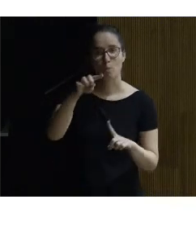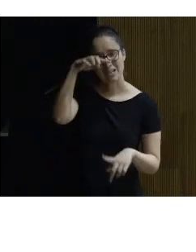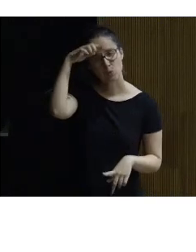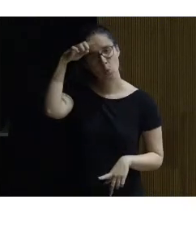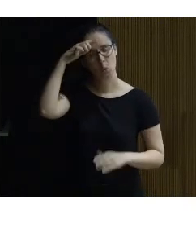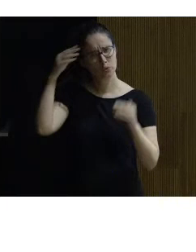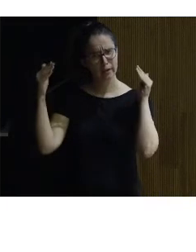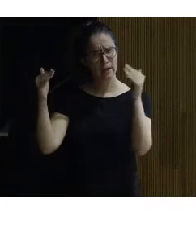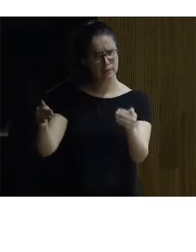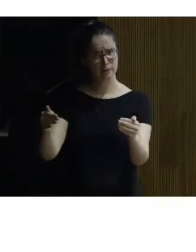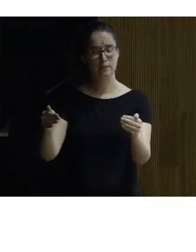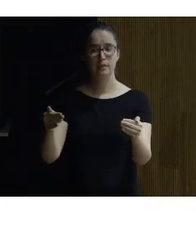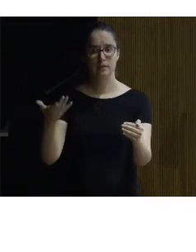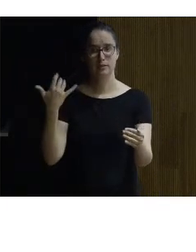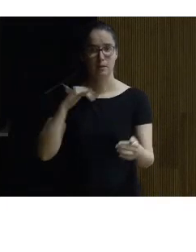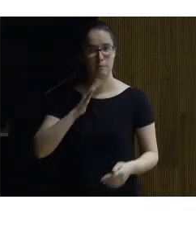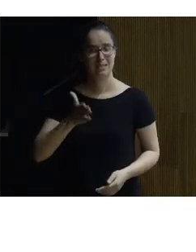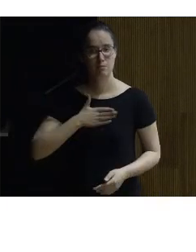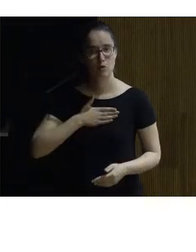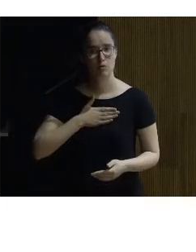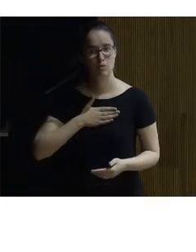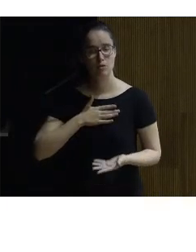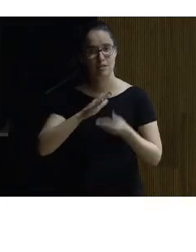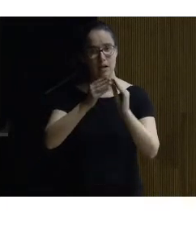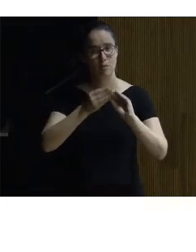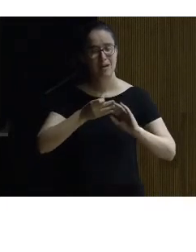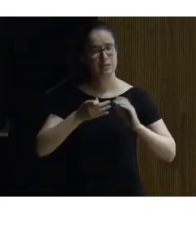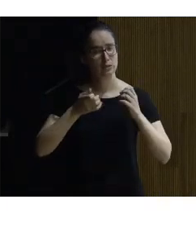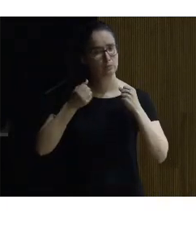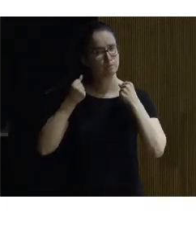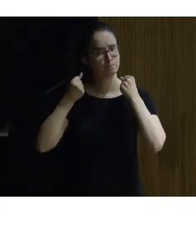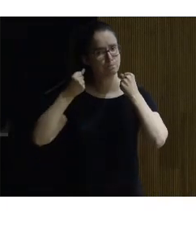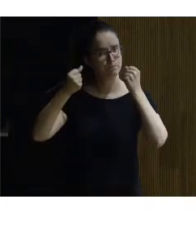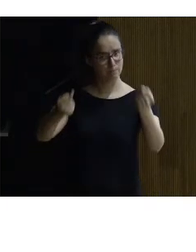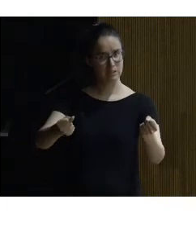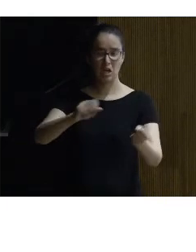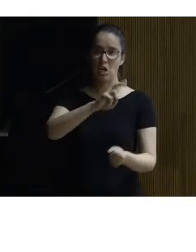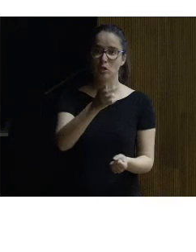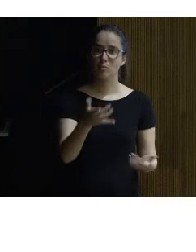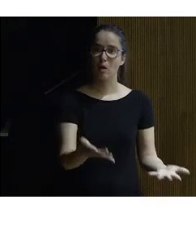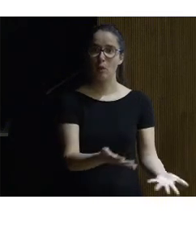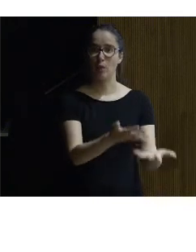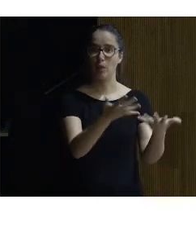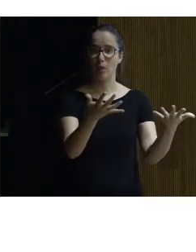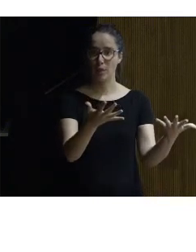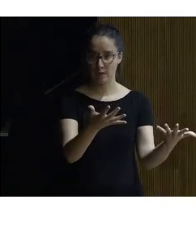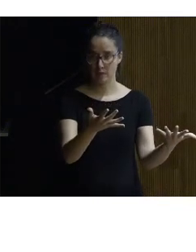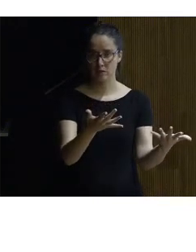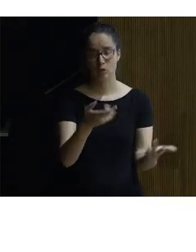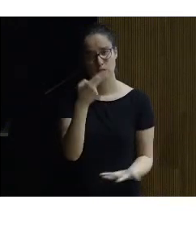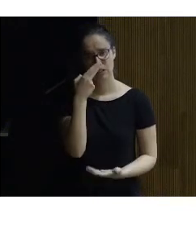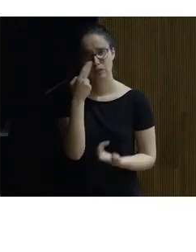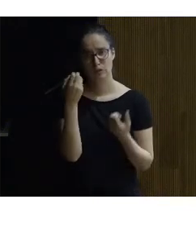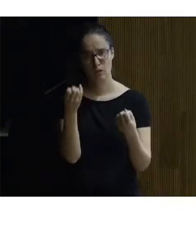se ha intervenido en el patrimonio de una forma más intensa por así decirlo que en otros más contenidos esto es muy